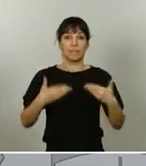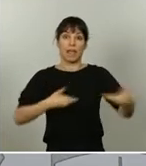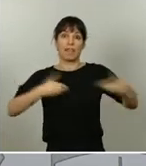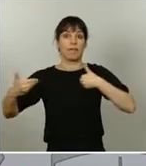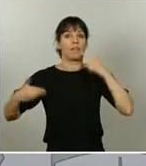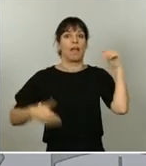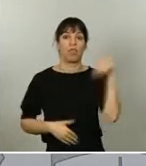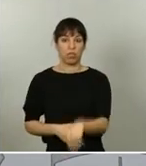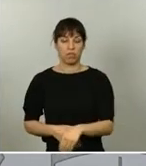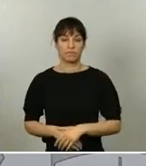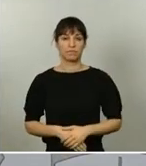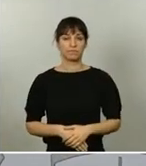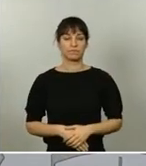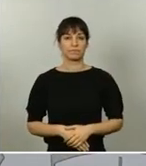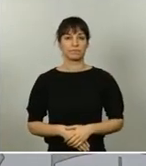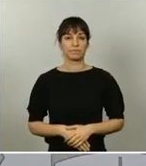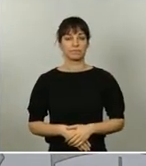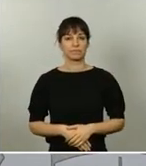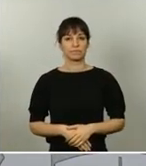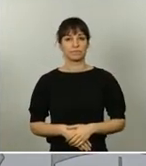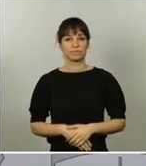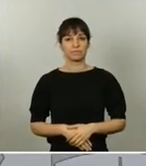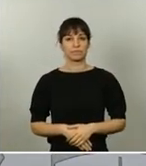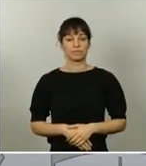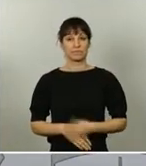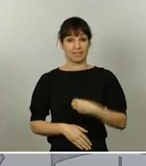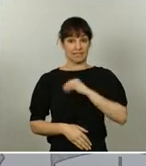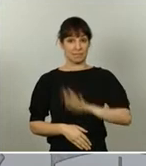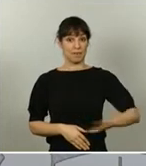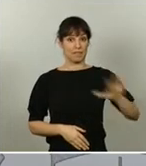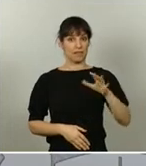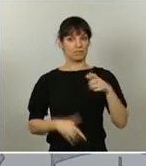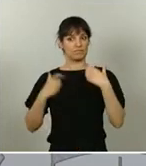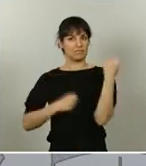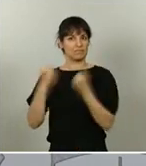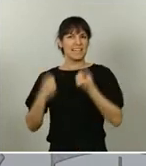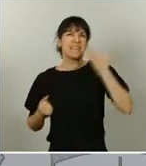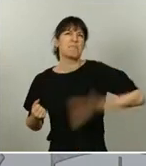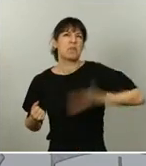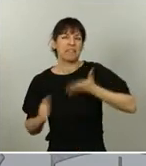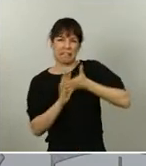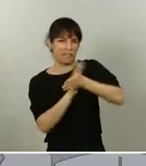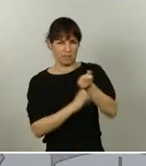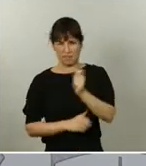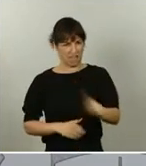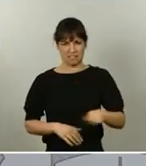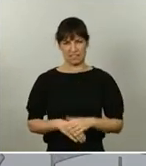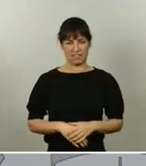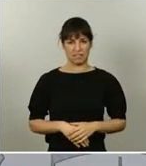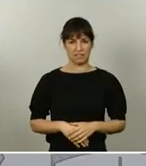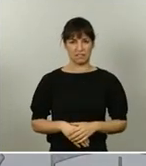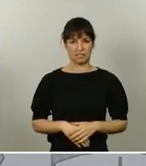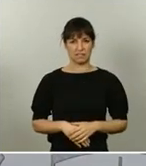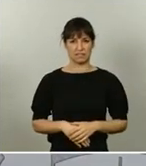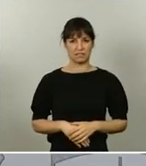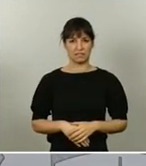necesario explicar la importancia que tiene para España la industria de la automoción. Representa hasta una décima parte de nuestro